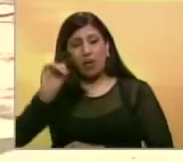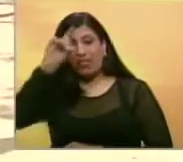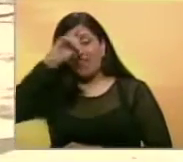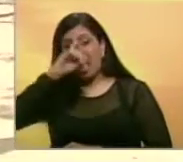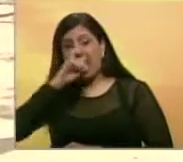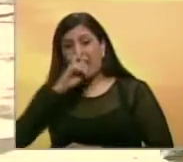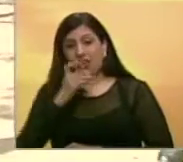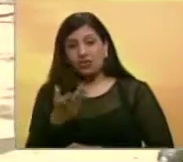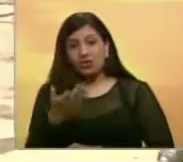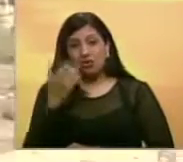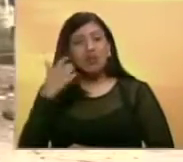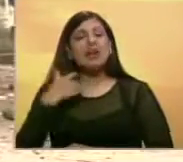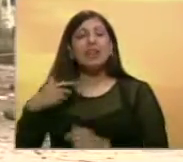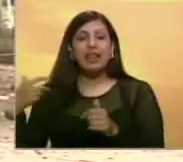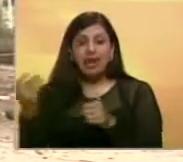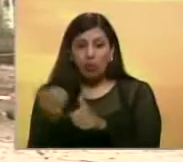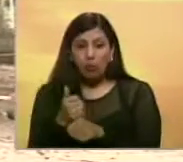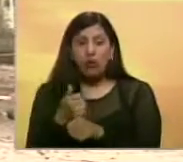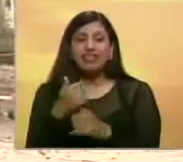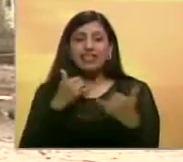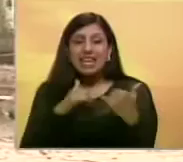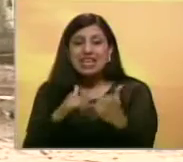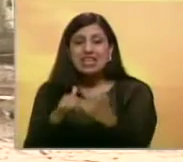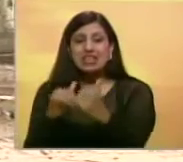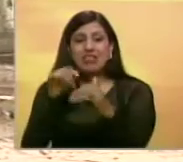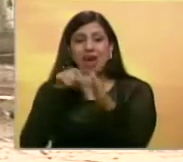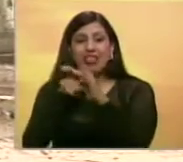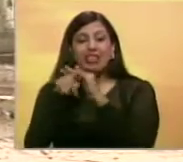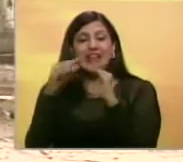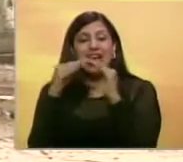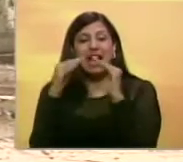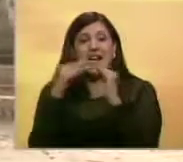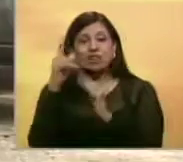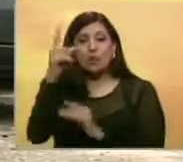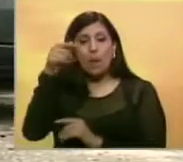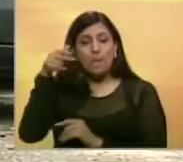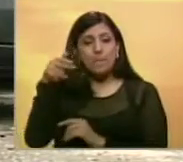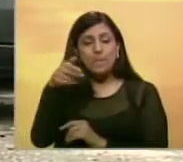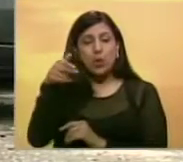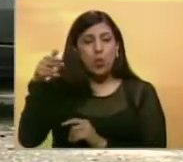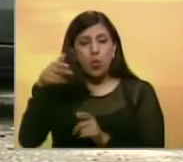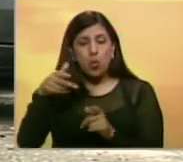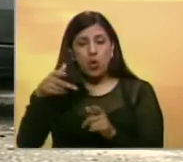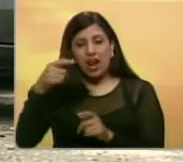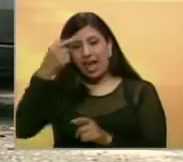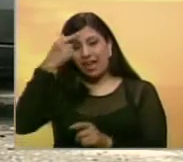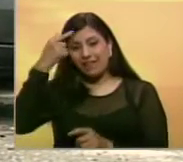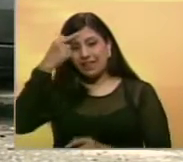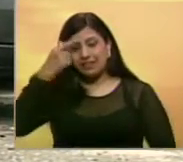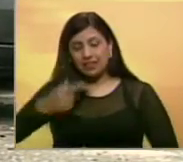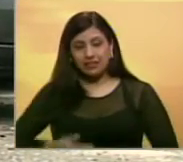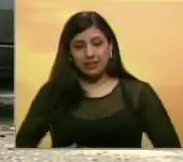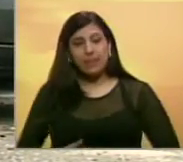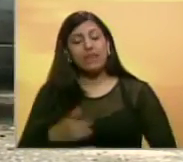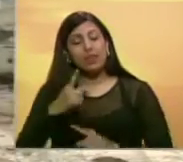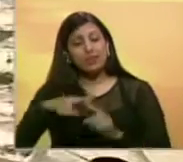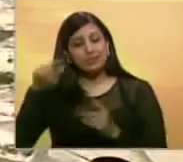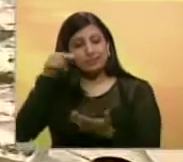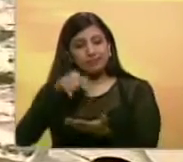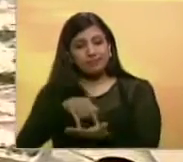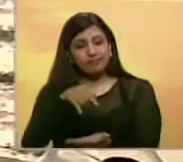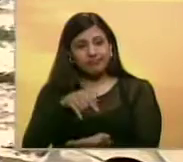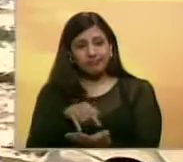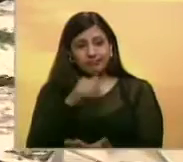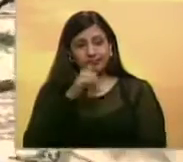Timoleón Plazas fue localizado por su hijo dentro de su vivienda con un disparo de escopeta en la cabeza. En Carabobo,